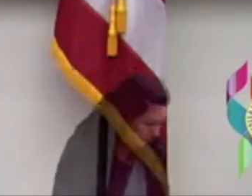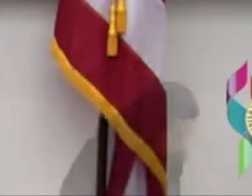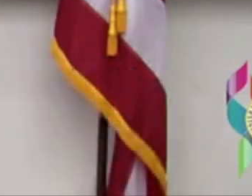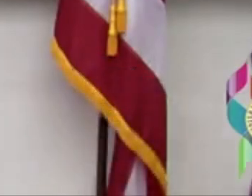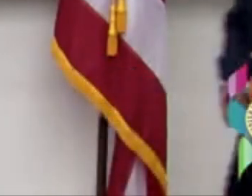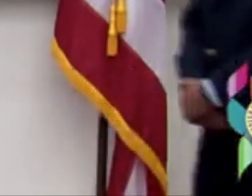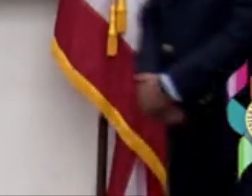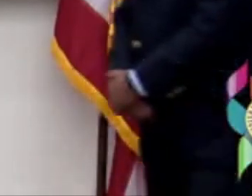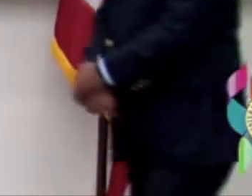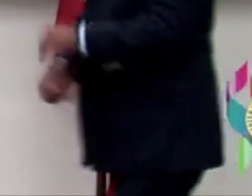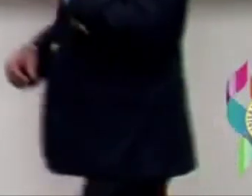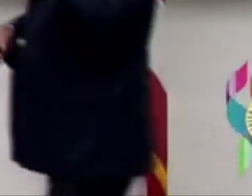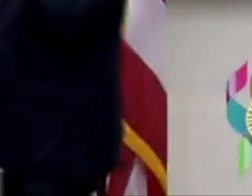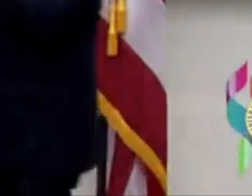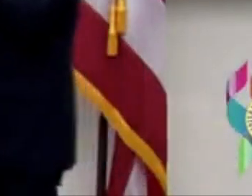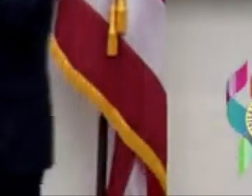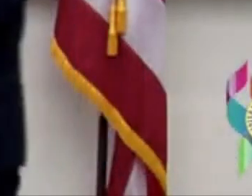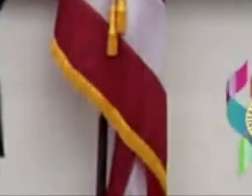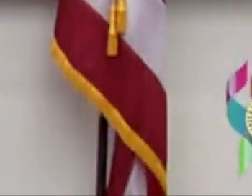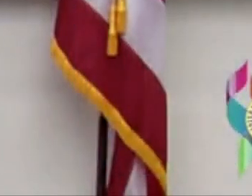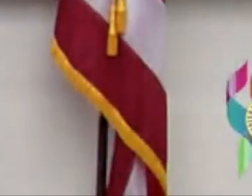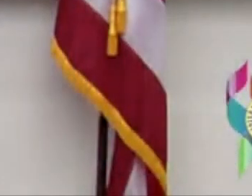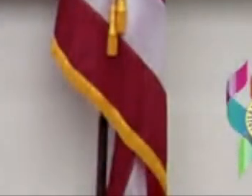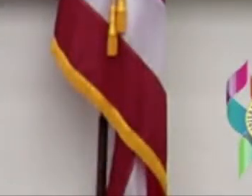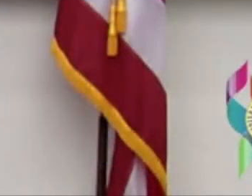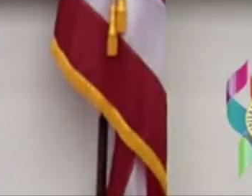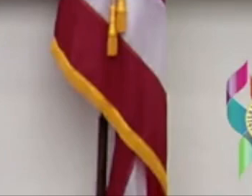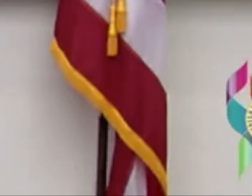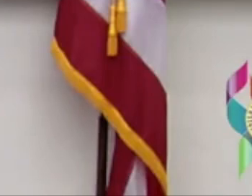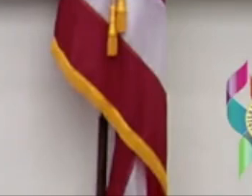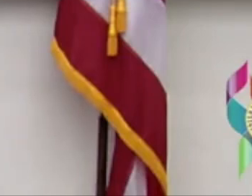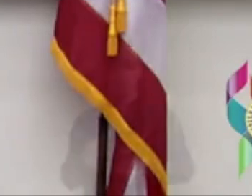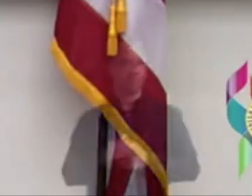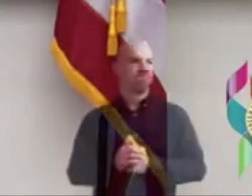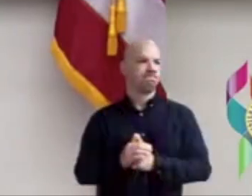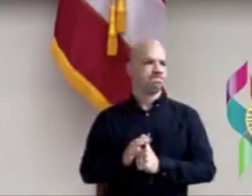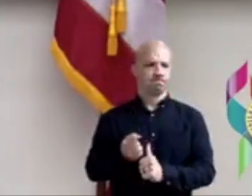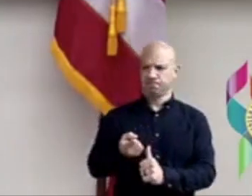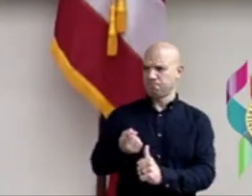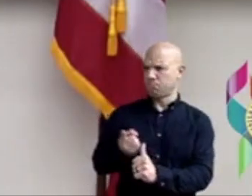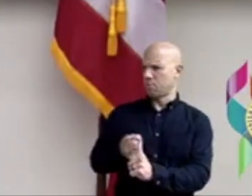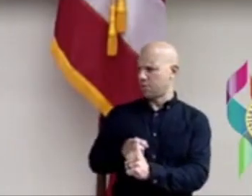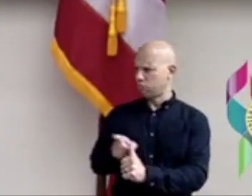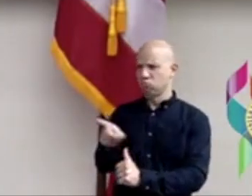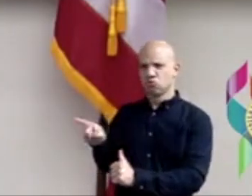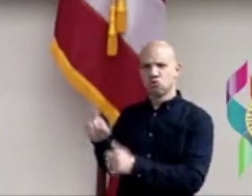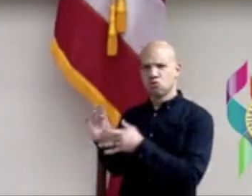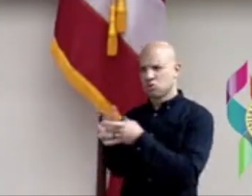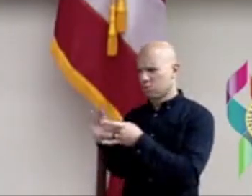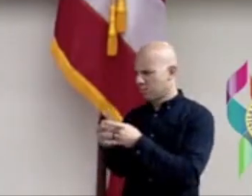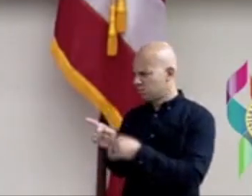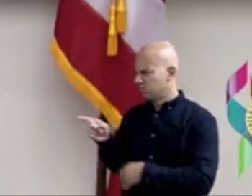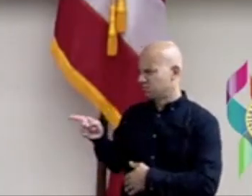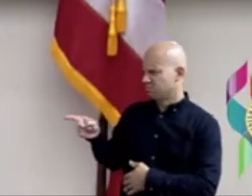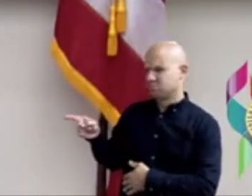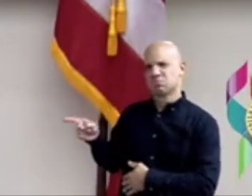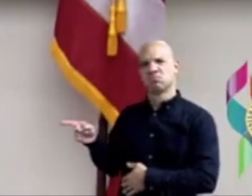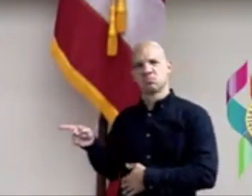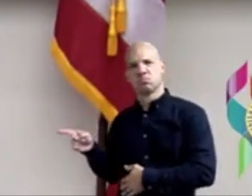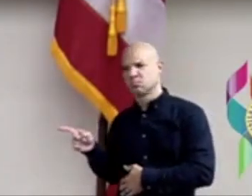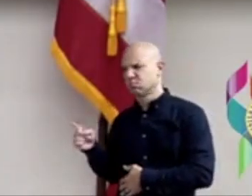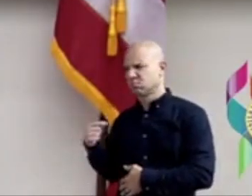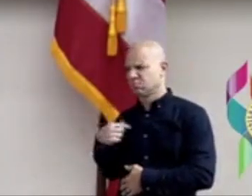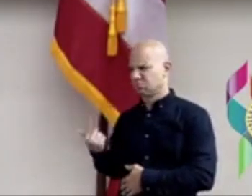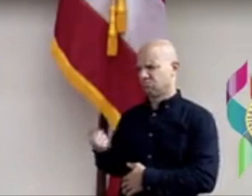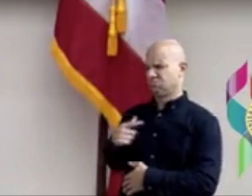Buenas tardes, gobernador. Primero, un poco el seguimiento de la pregunta del compañero. ¿Por qué el 5% solamente de los